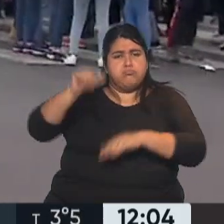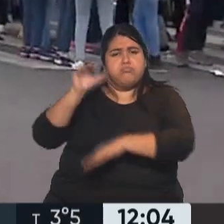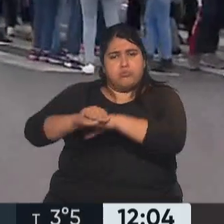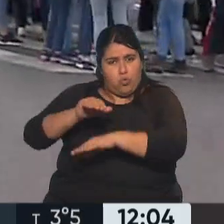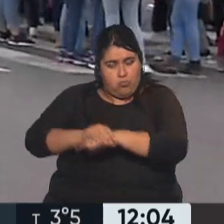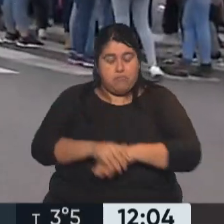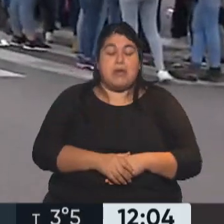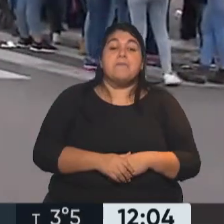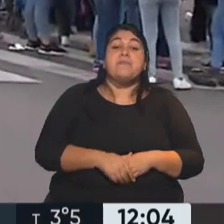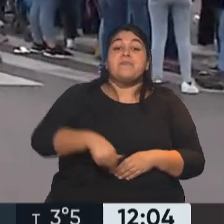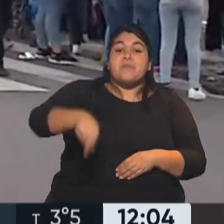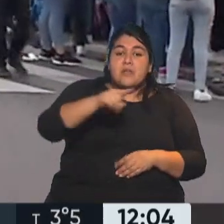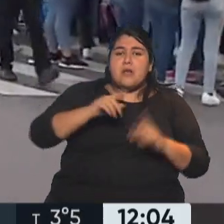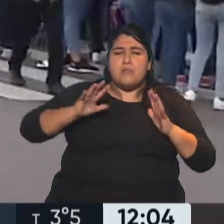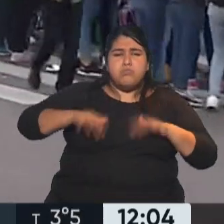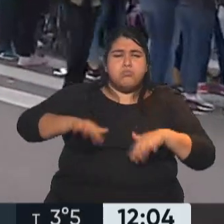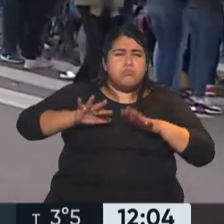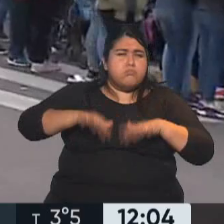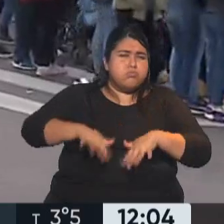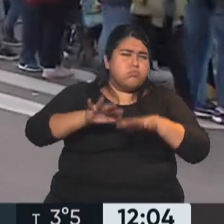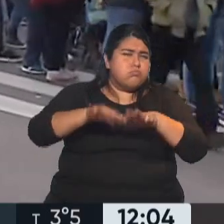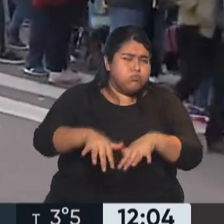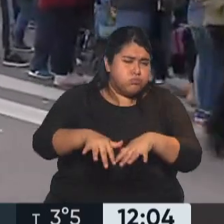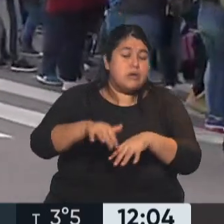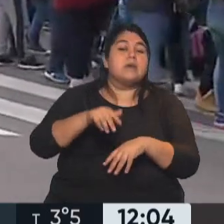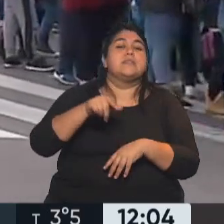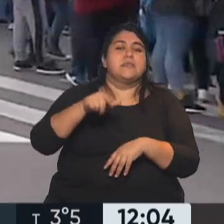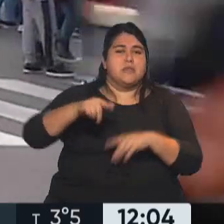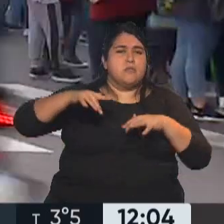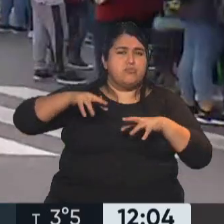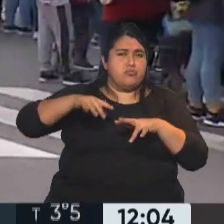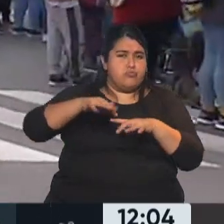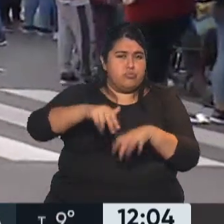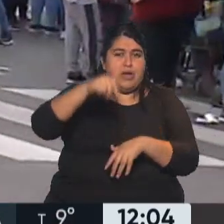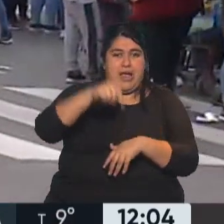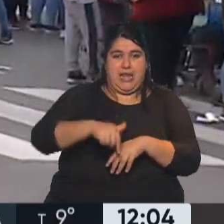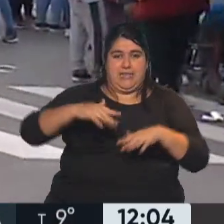de estas organizaciones múltiples sociales que se movilizan en el centro porteño.